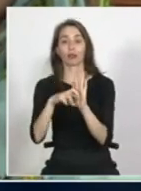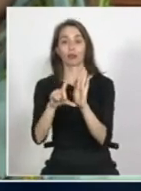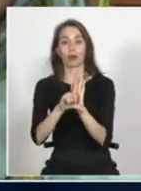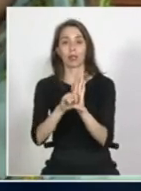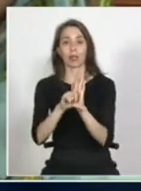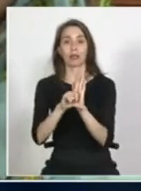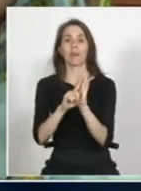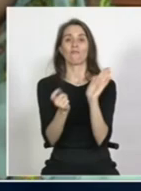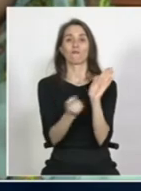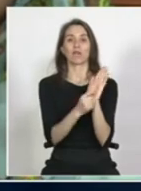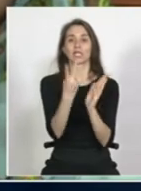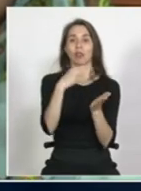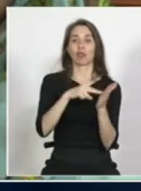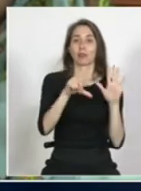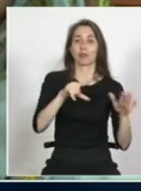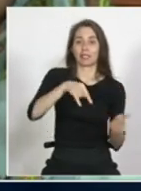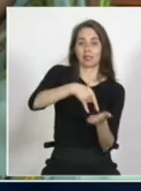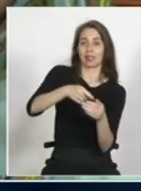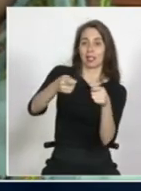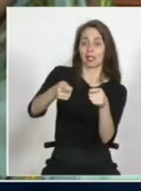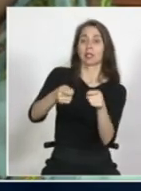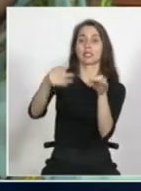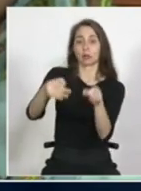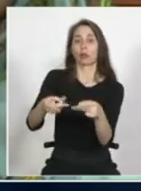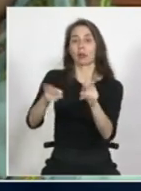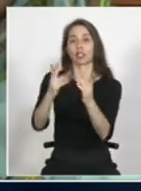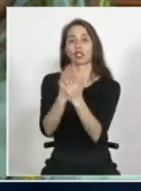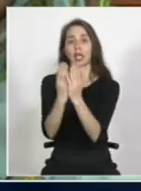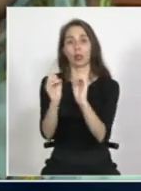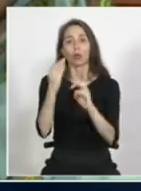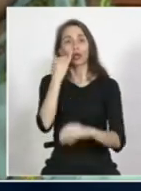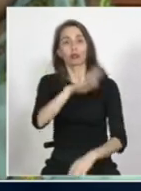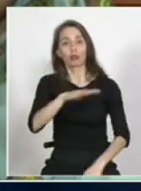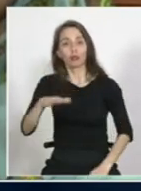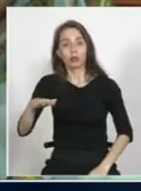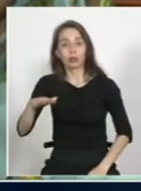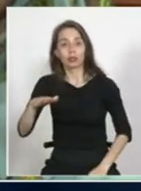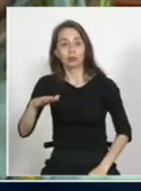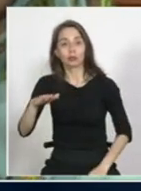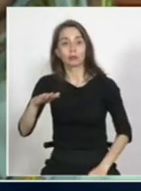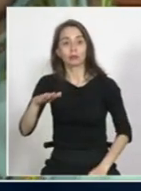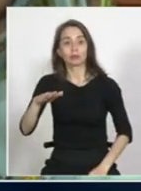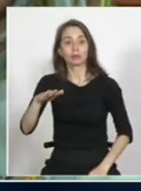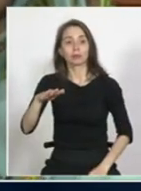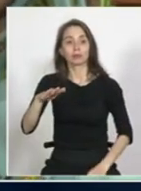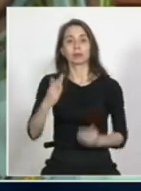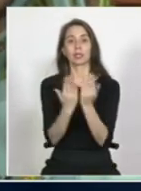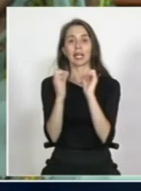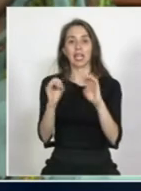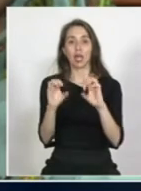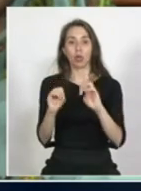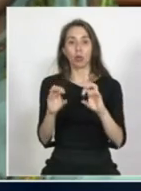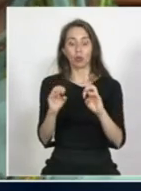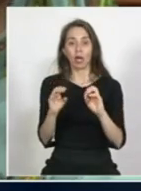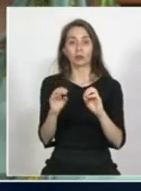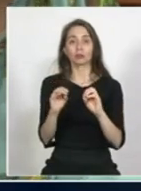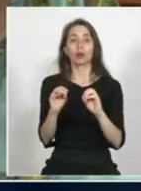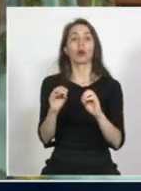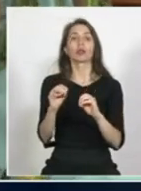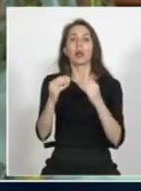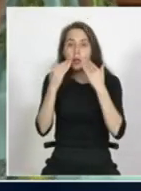ley del año 2017 asegura el derecho a la educación a los niños respecto de la educación sector